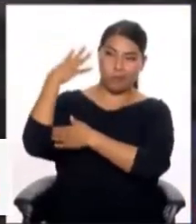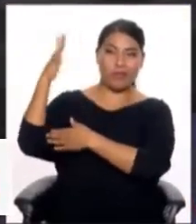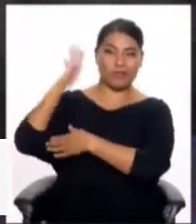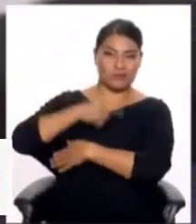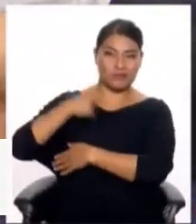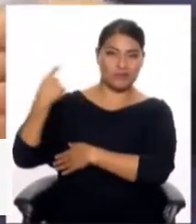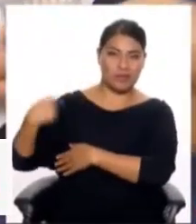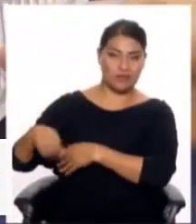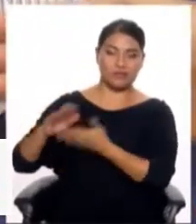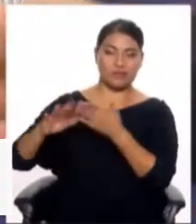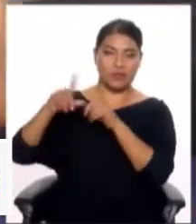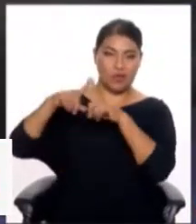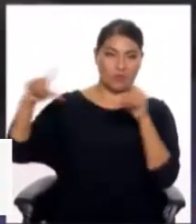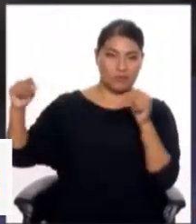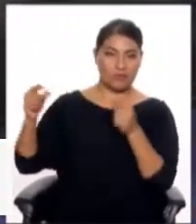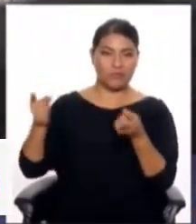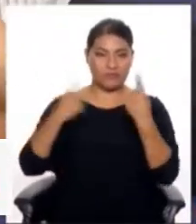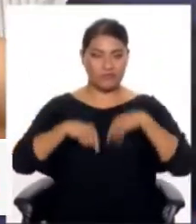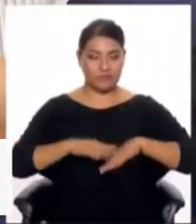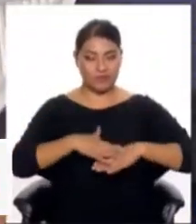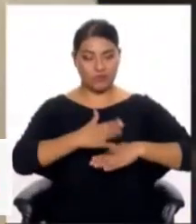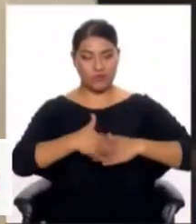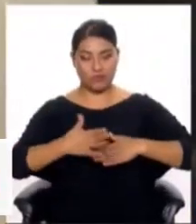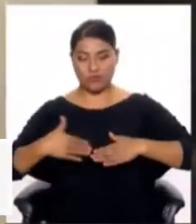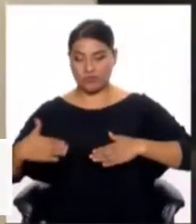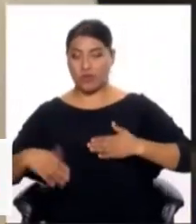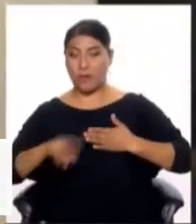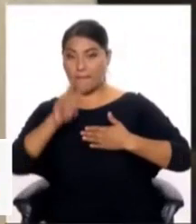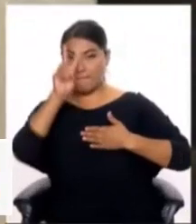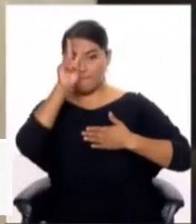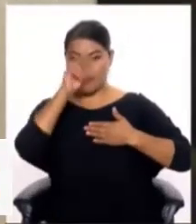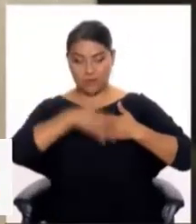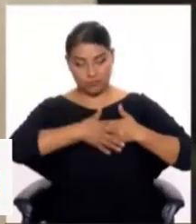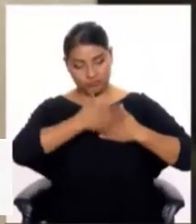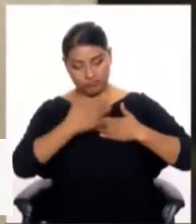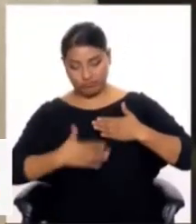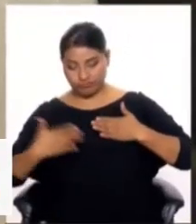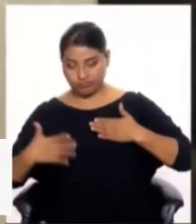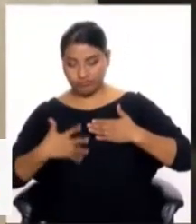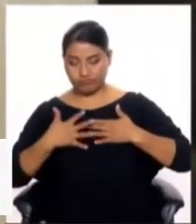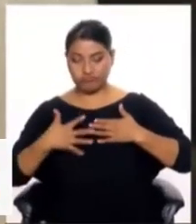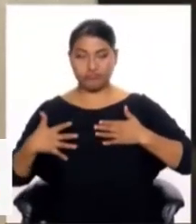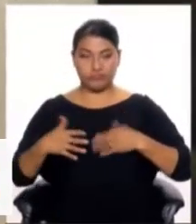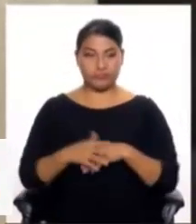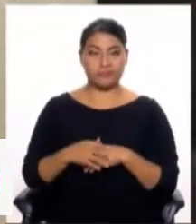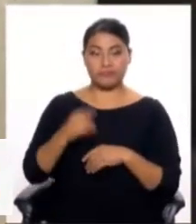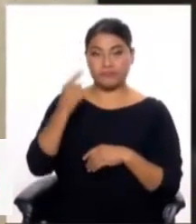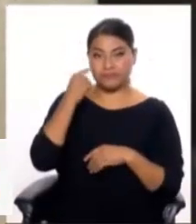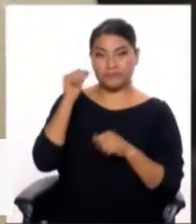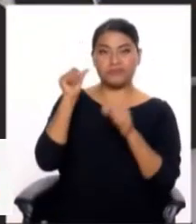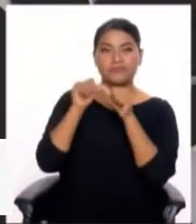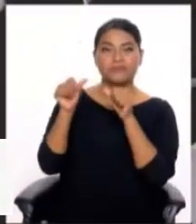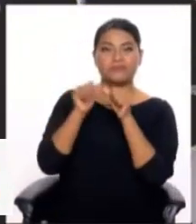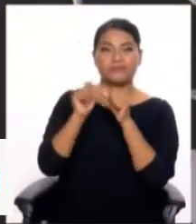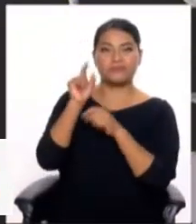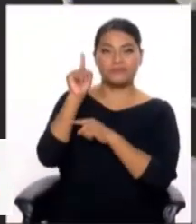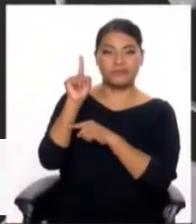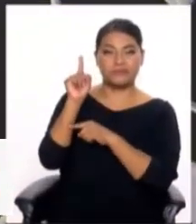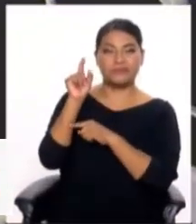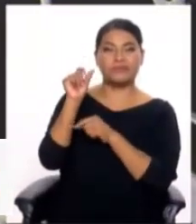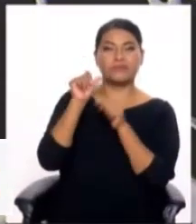abajo alusivo este diseño a la bandera de Perú. En la moneda están inscritas las siguientes frases en Japón,